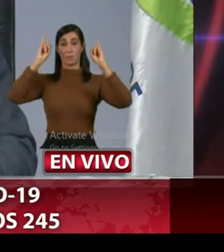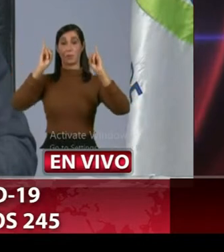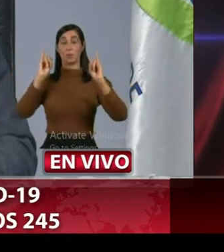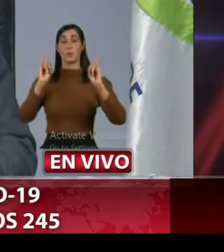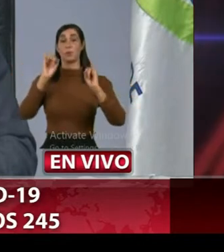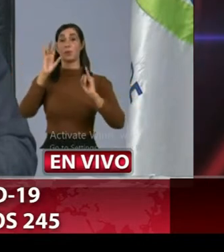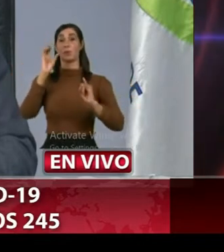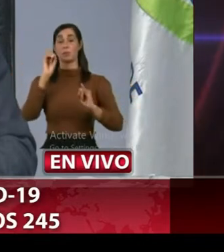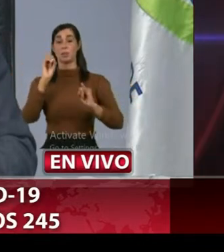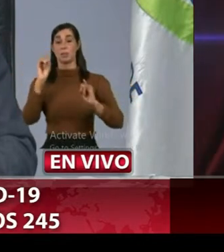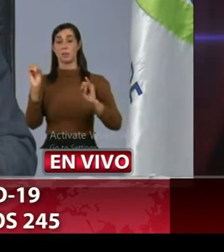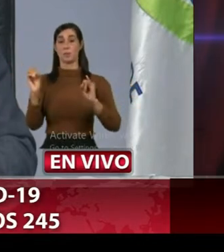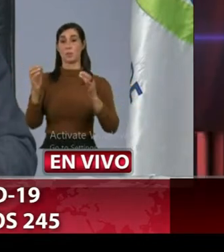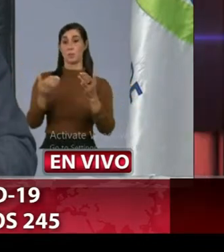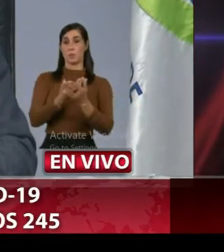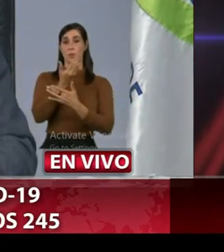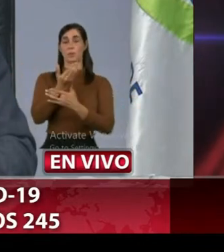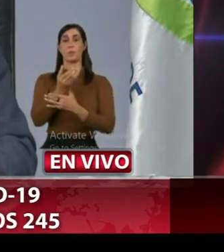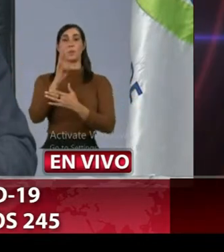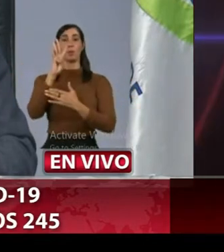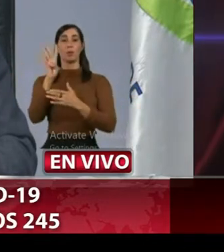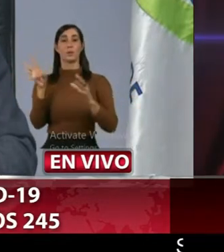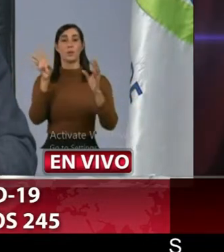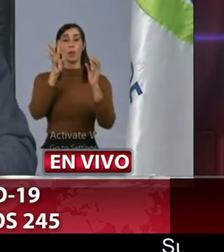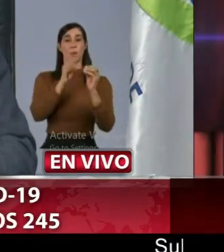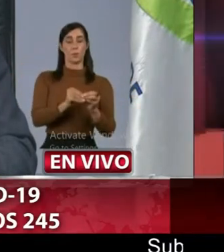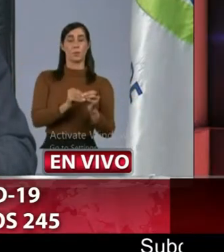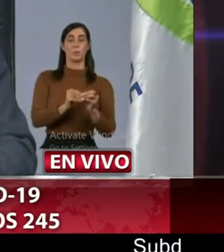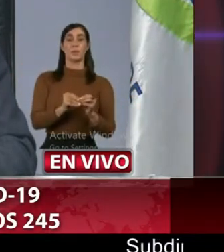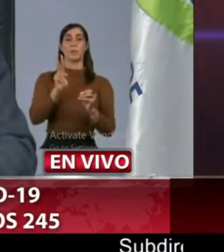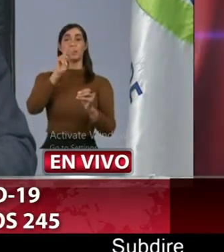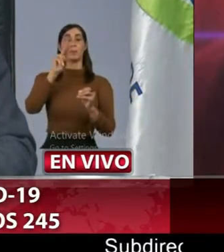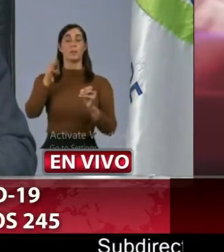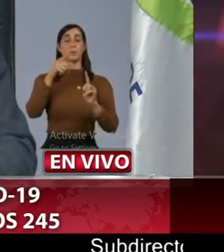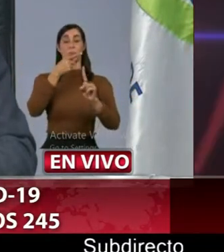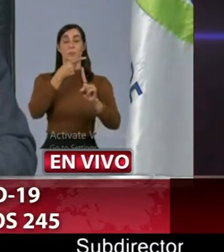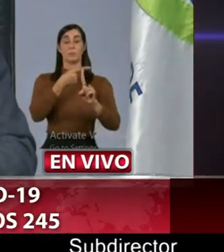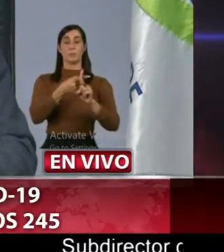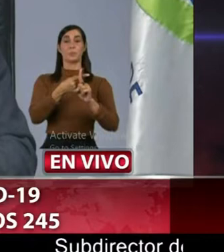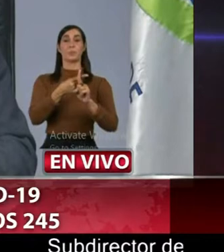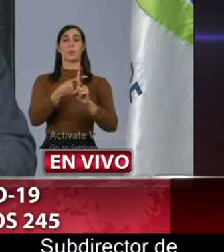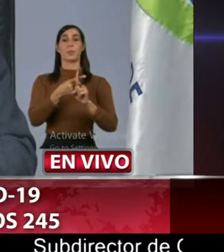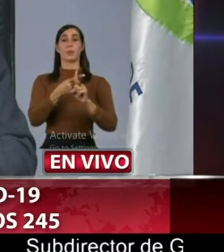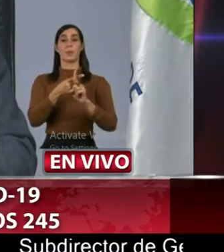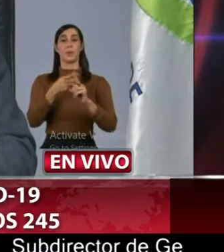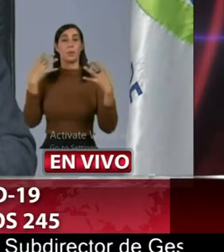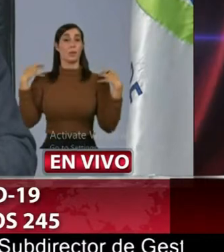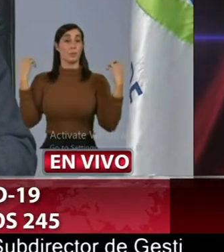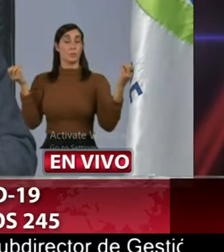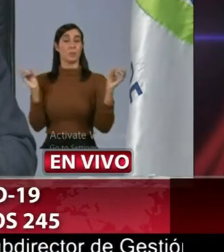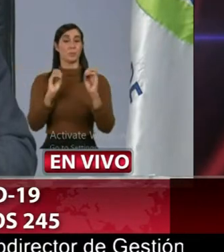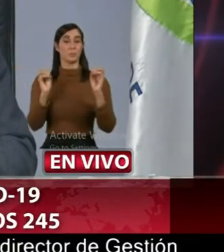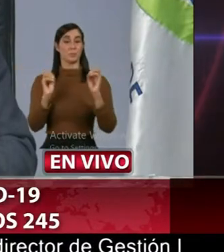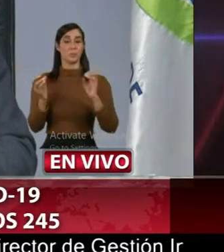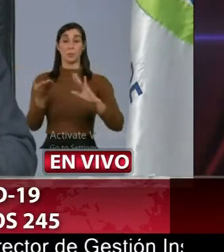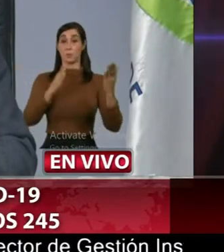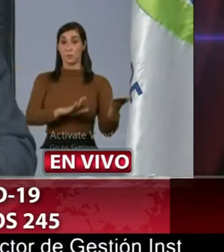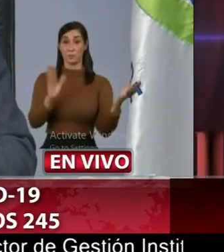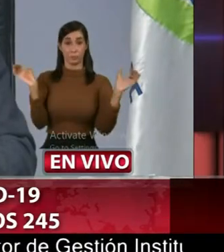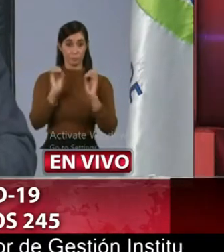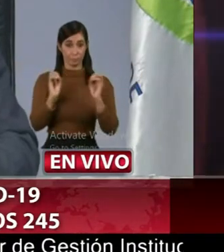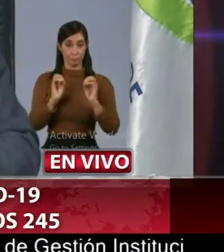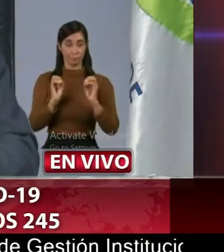cuatro acumulados 24% de positividad cero recuperados cero